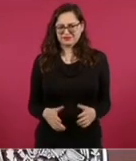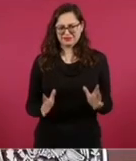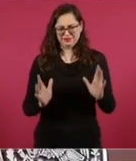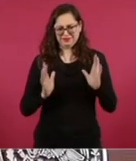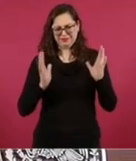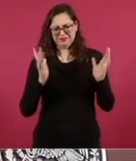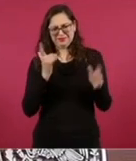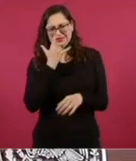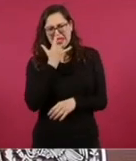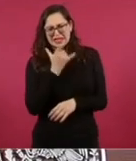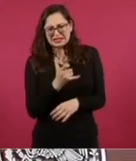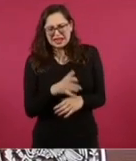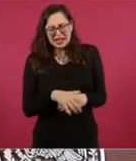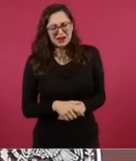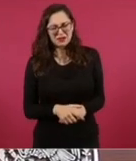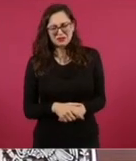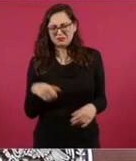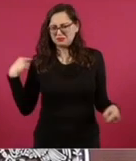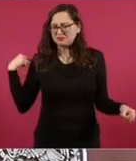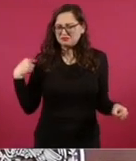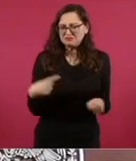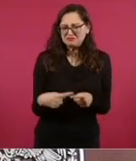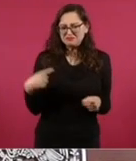como tú lo señalas,